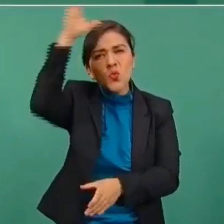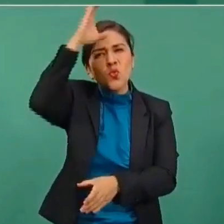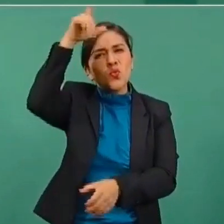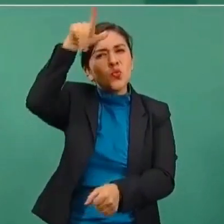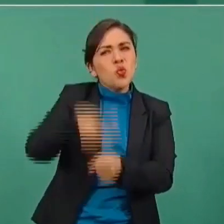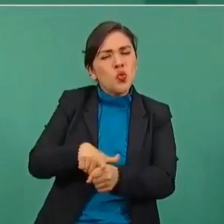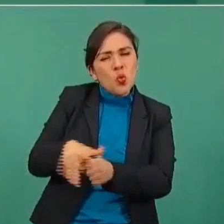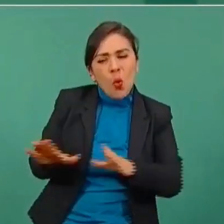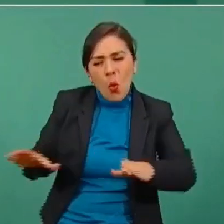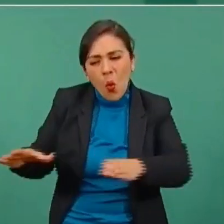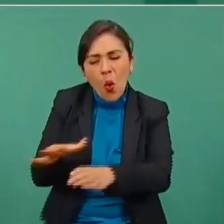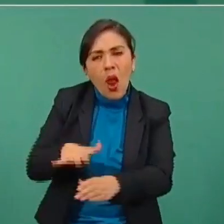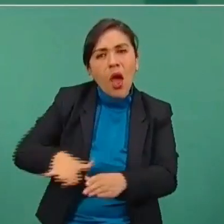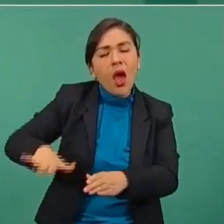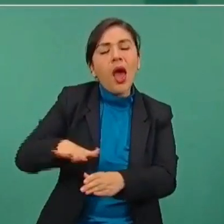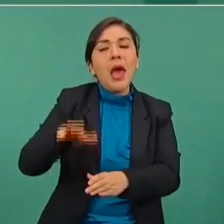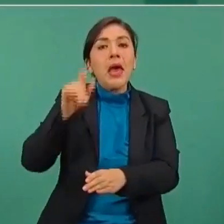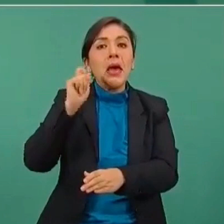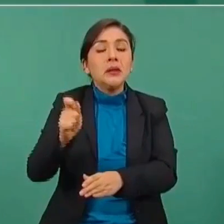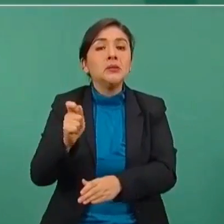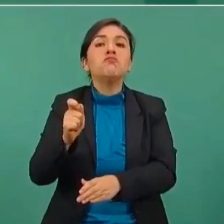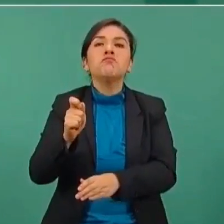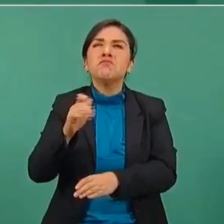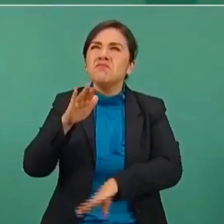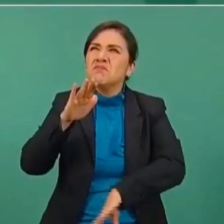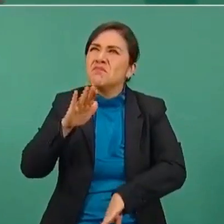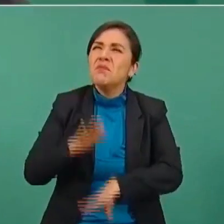más